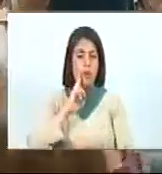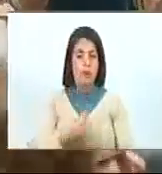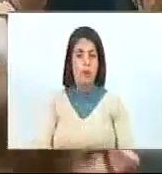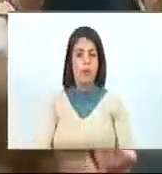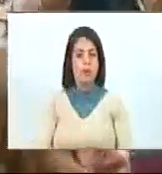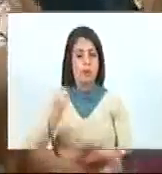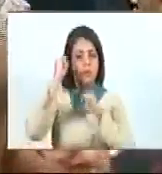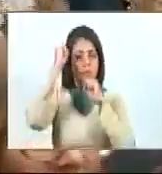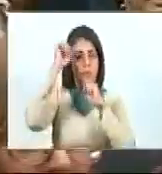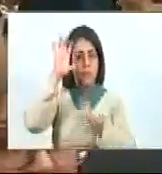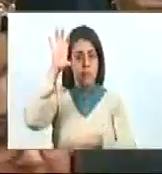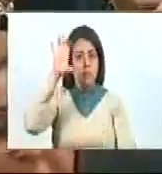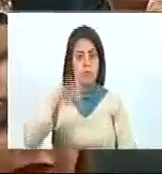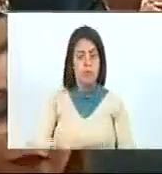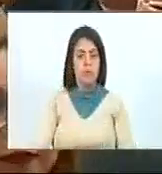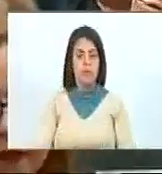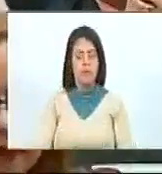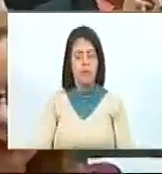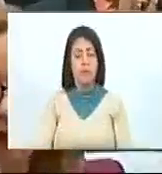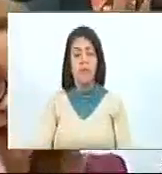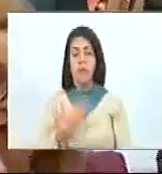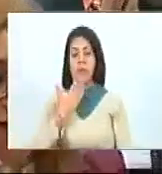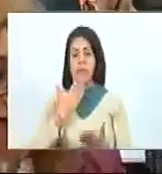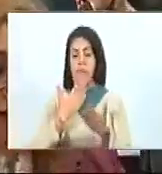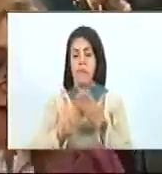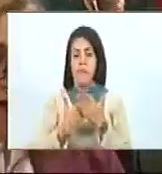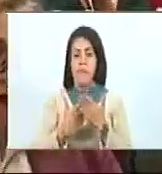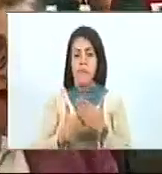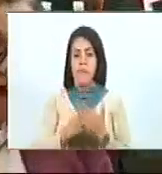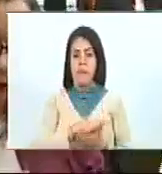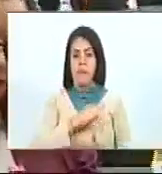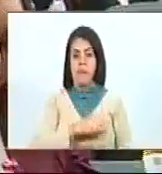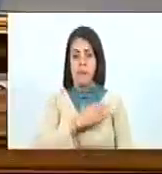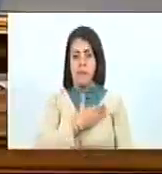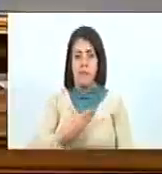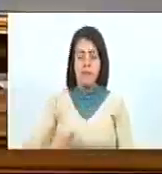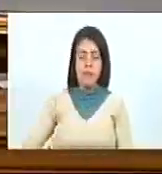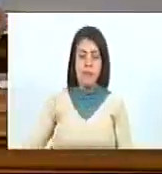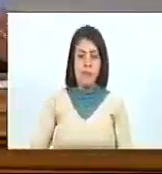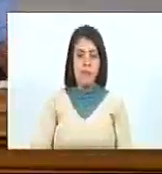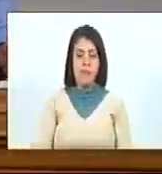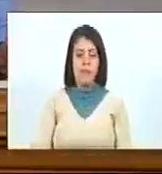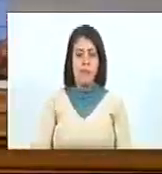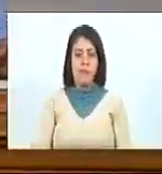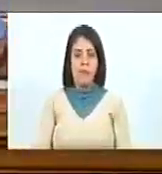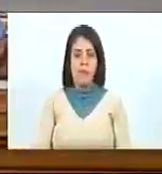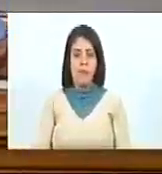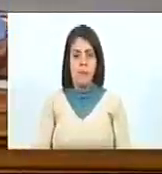¡Que viva la patria! Muchas gracias, señor presidente. Gracias,